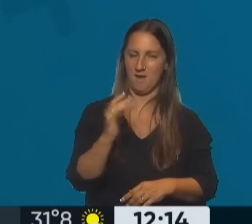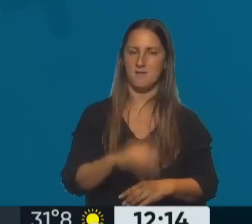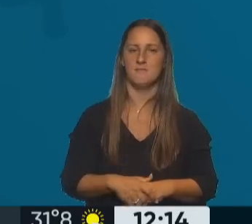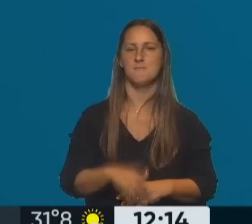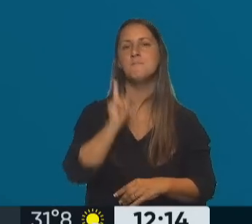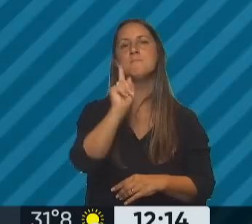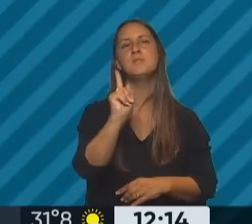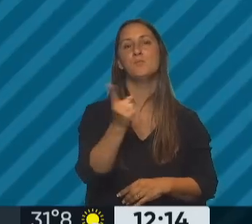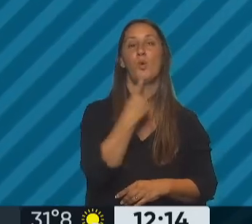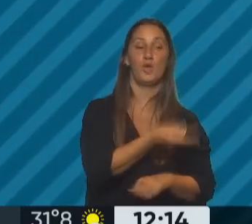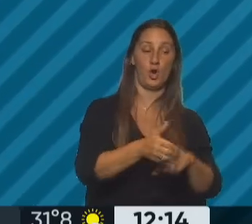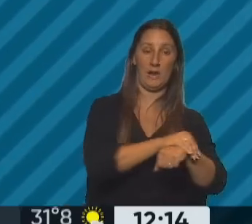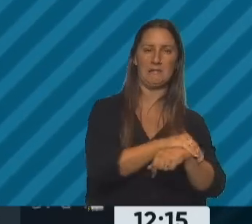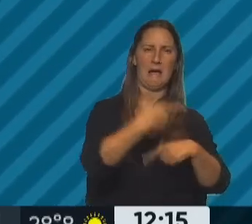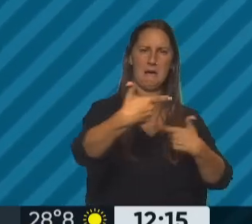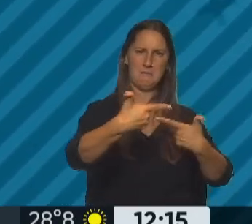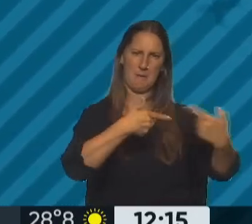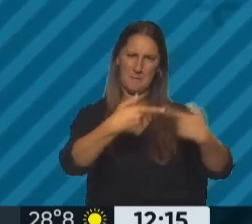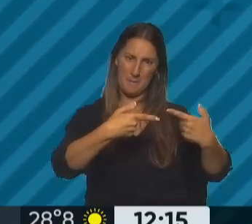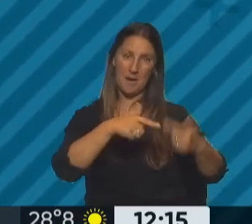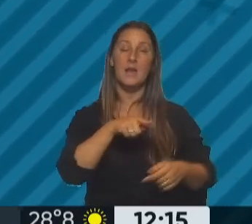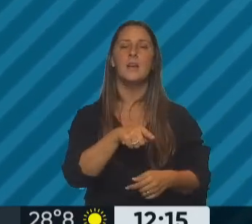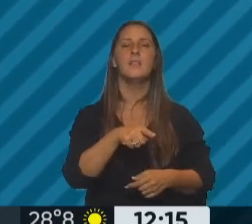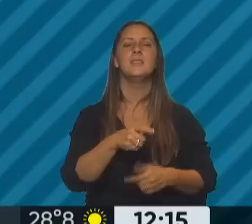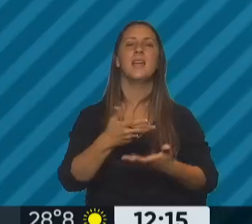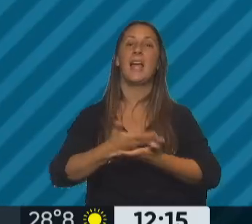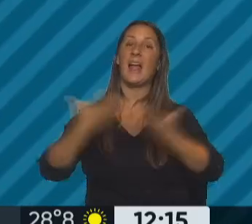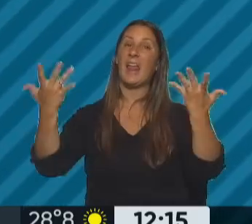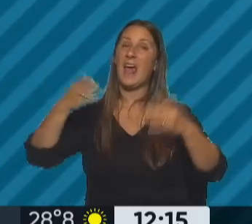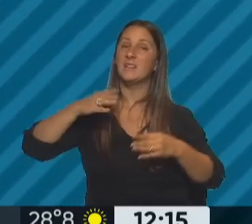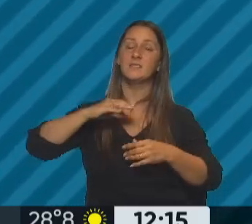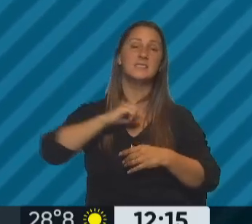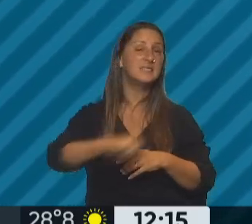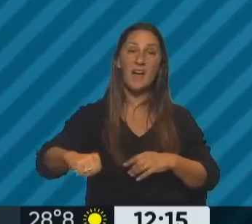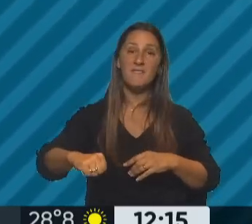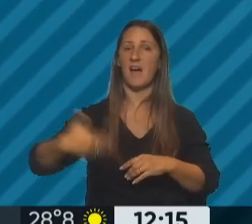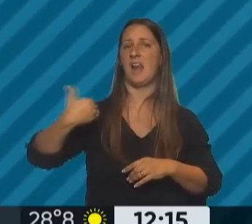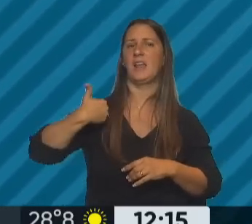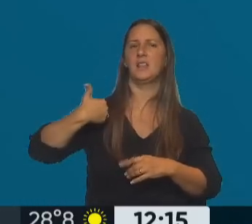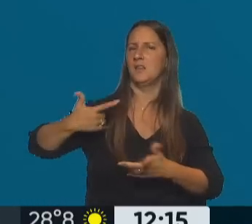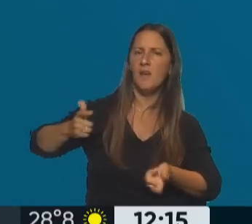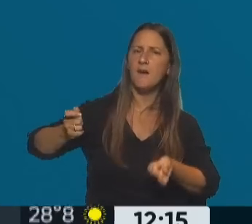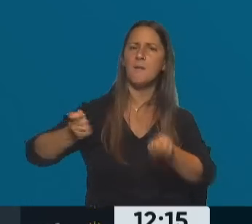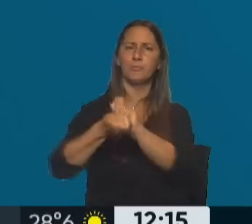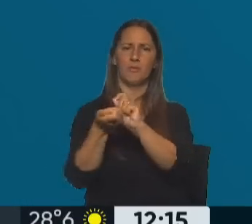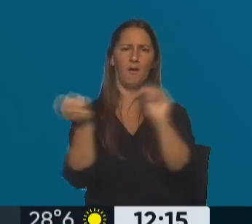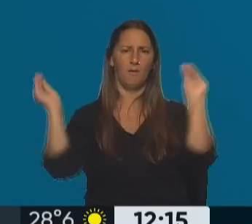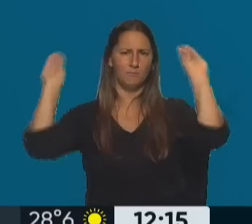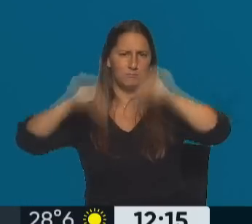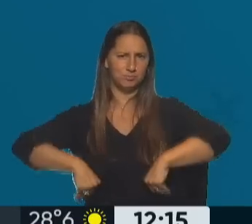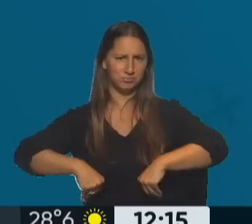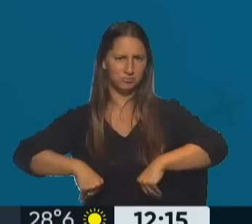de Larreta a la grieta y a los estafadores. La gran estafa es haber transformado a la Argentina en un país en decadencia.